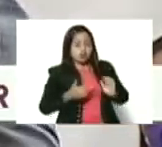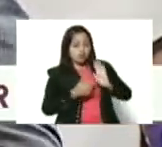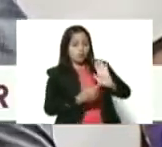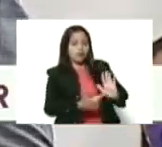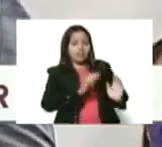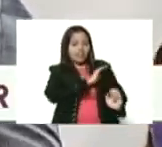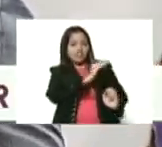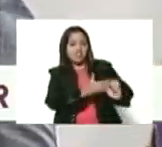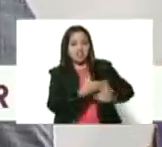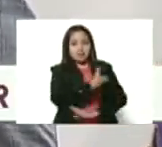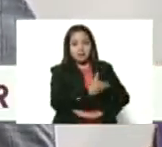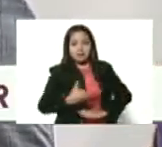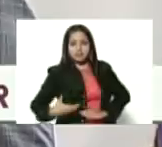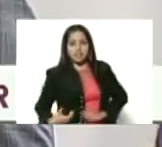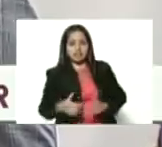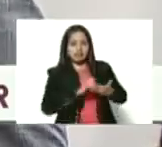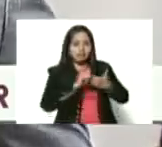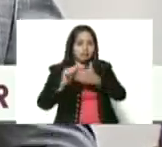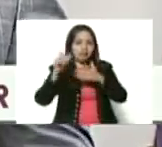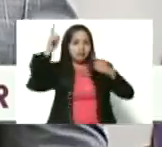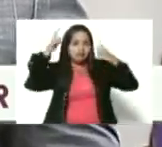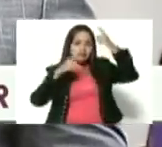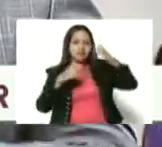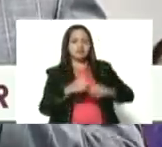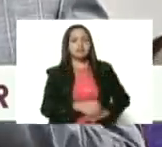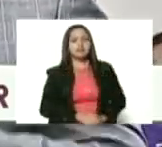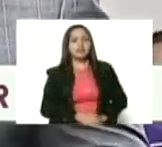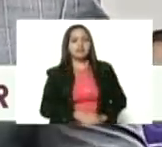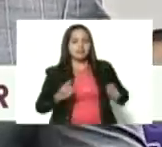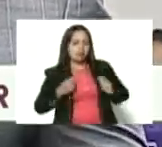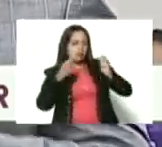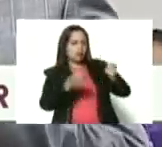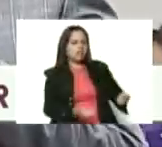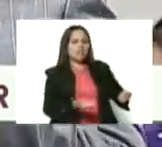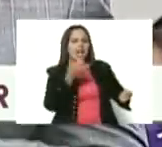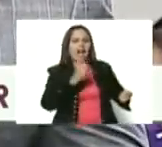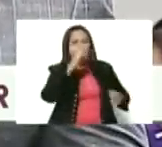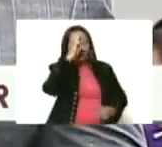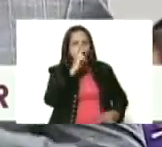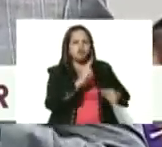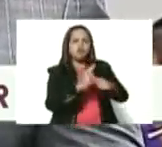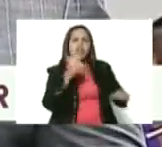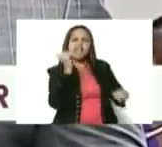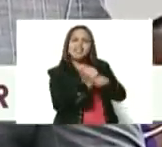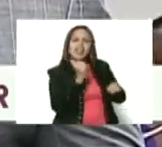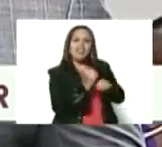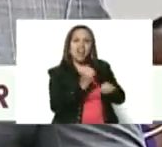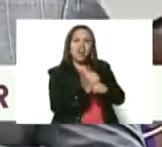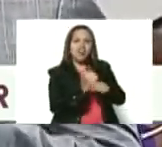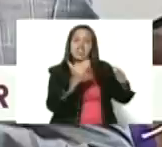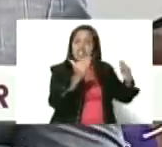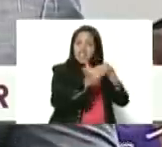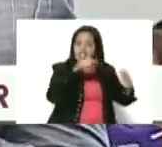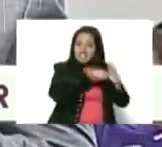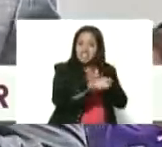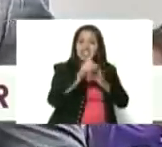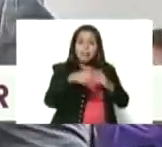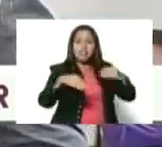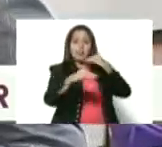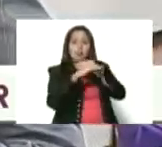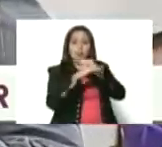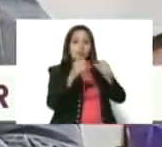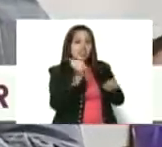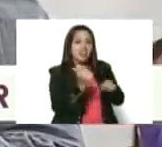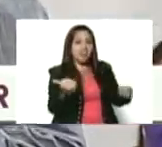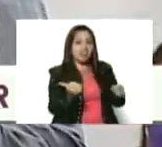y comandante Hugo Chávez impone que es el reconocimiento que el trabajo doméstico es trabajo. Que las mujeres no